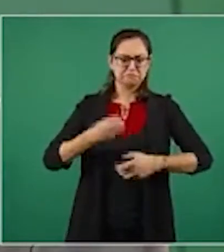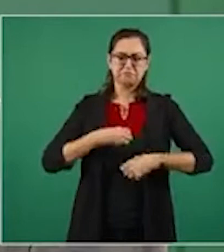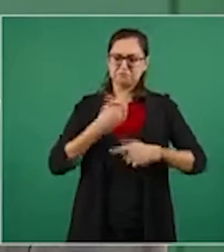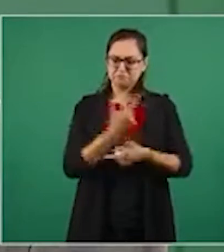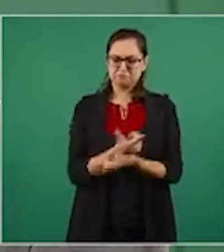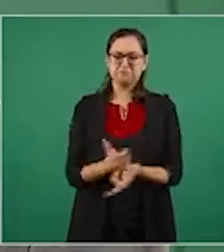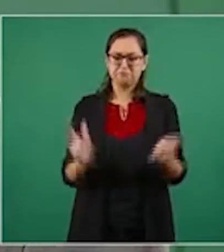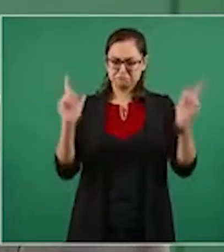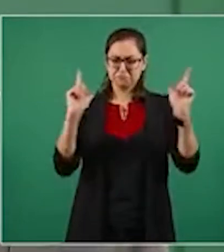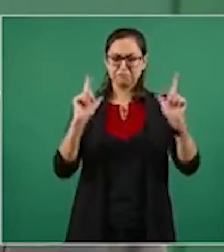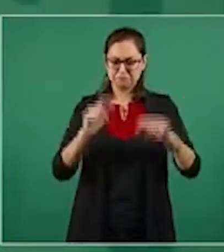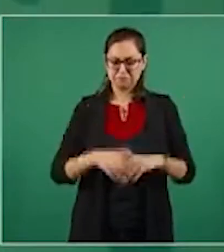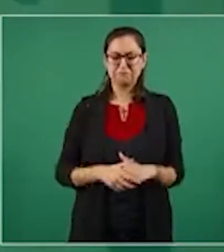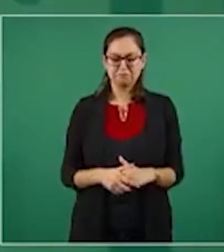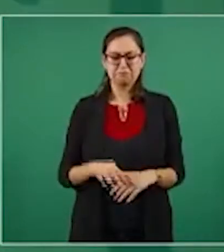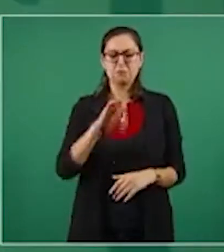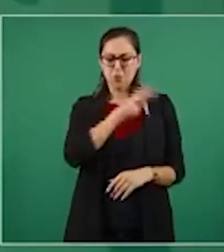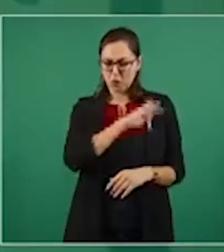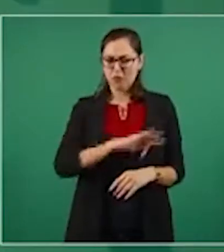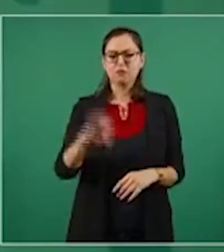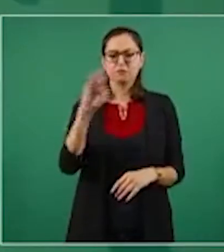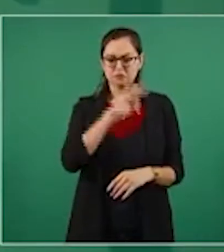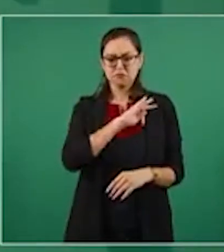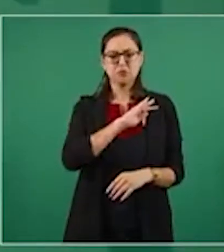libertades, todas, todas, todas.